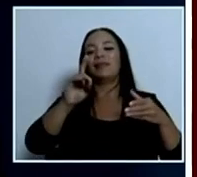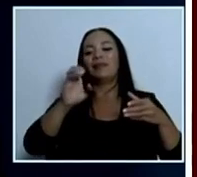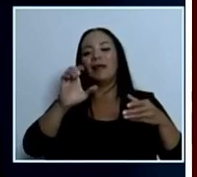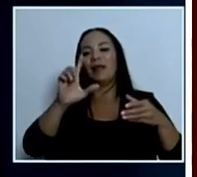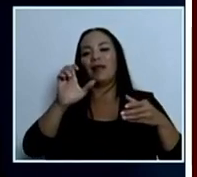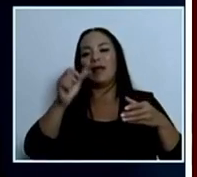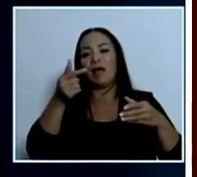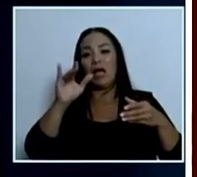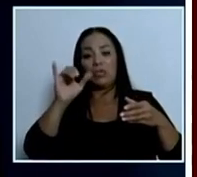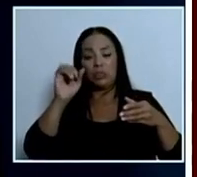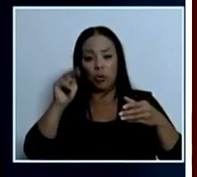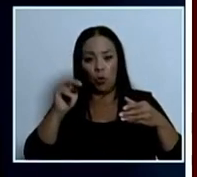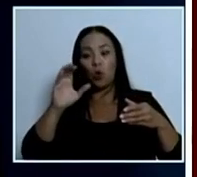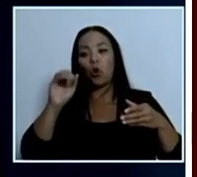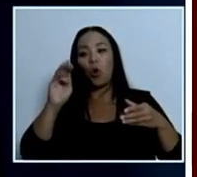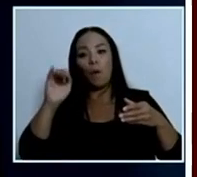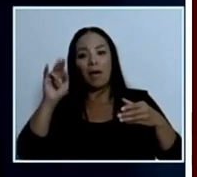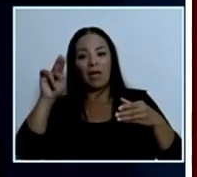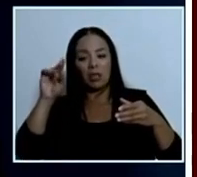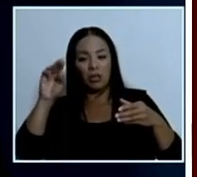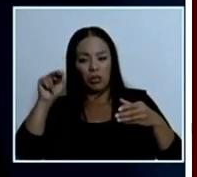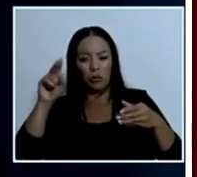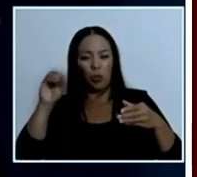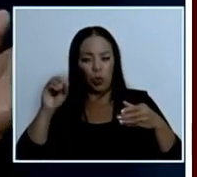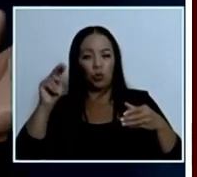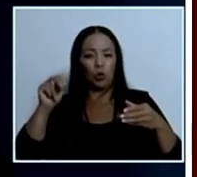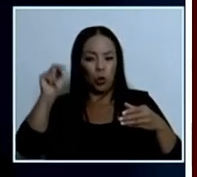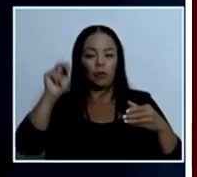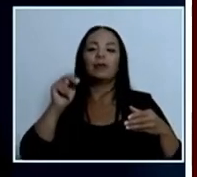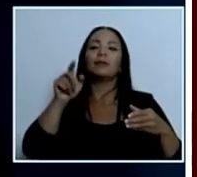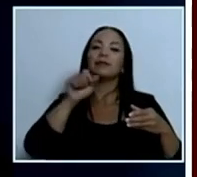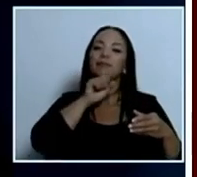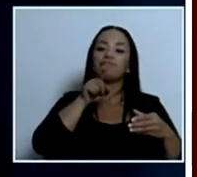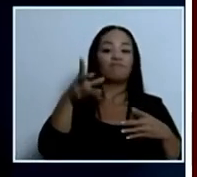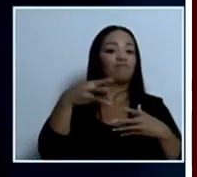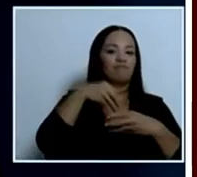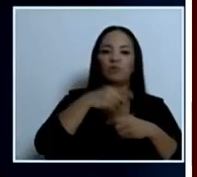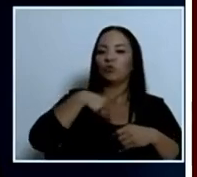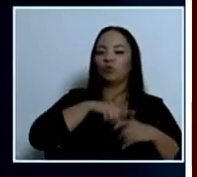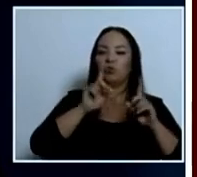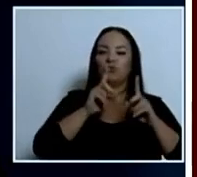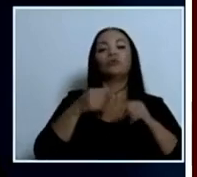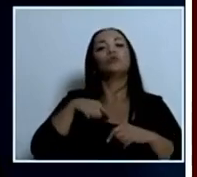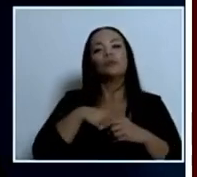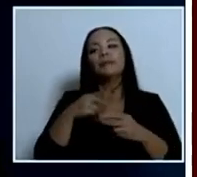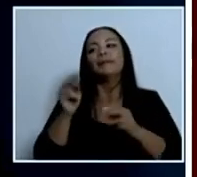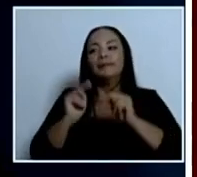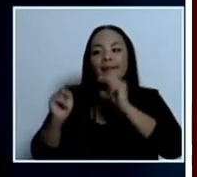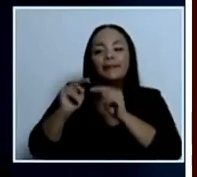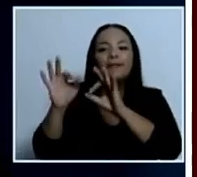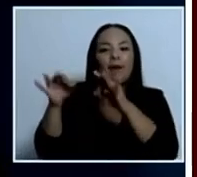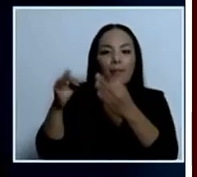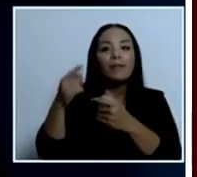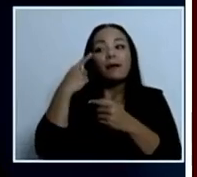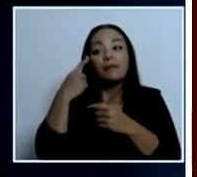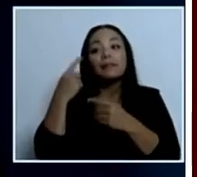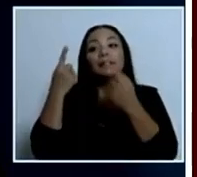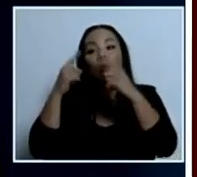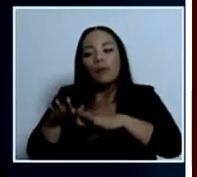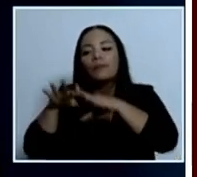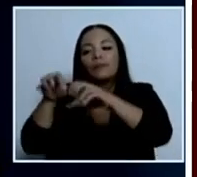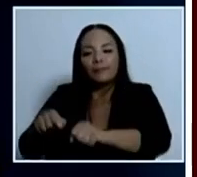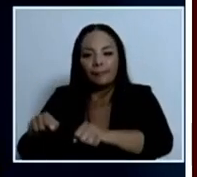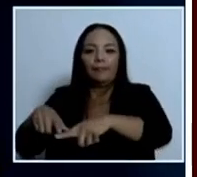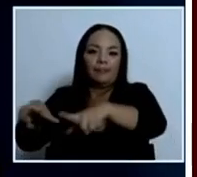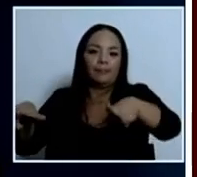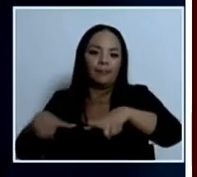verdad no está a nombre de nosotros estamos todavía y eso viene de muy atrás estamos negociando con las familias para ver si conseguimos ese terreno para